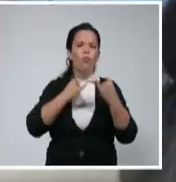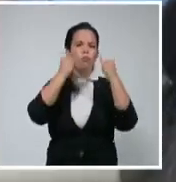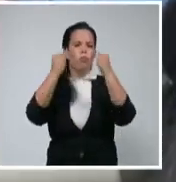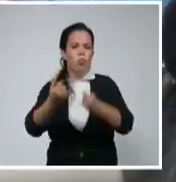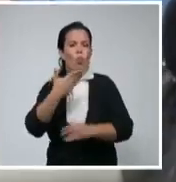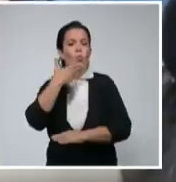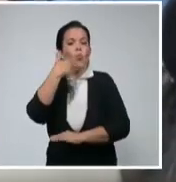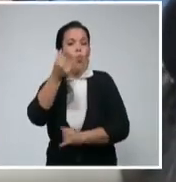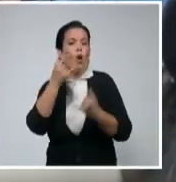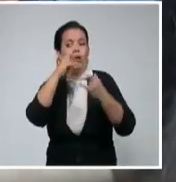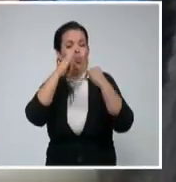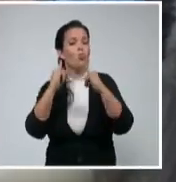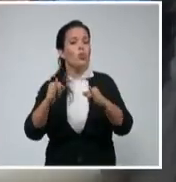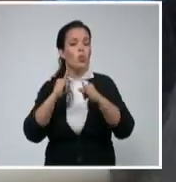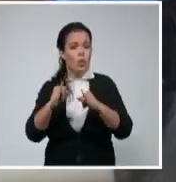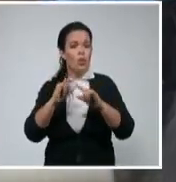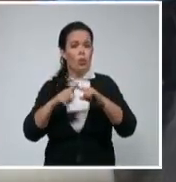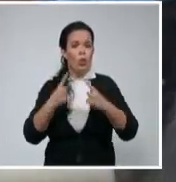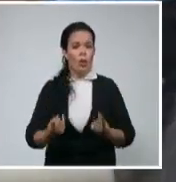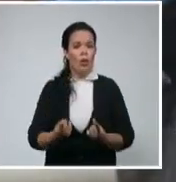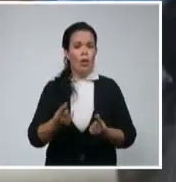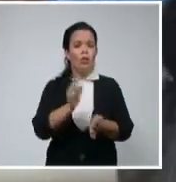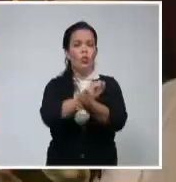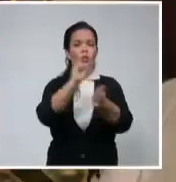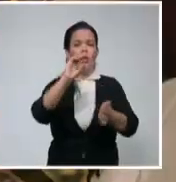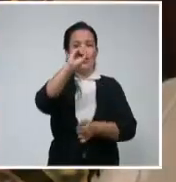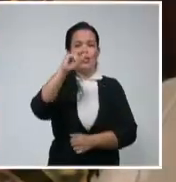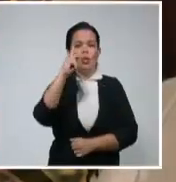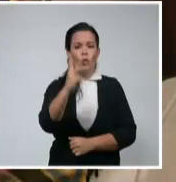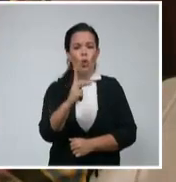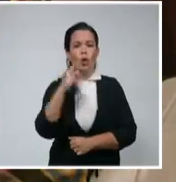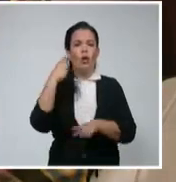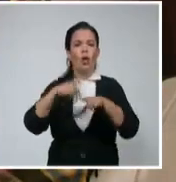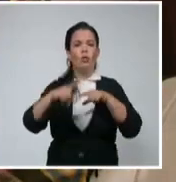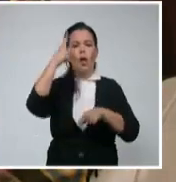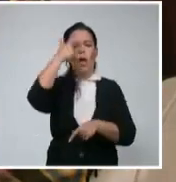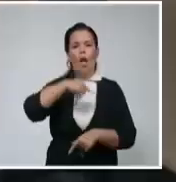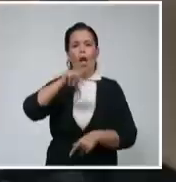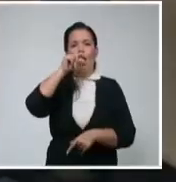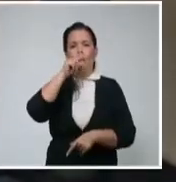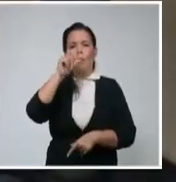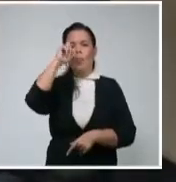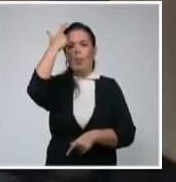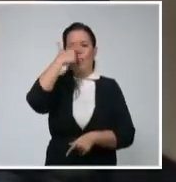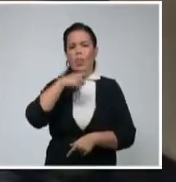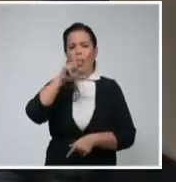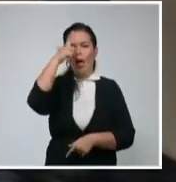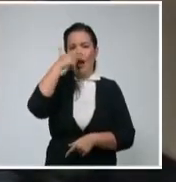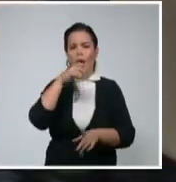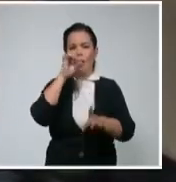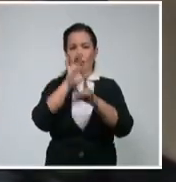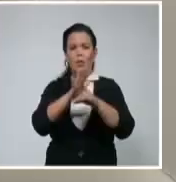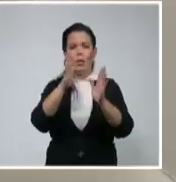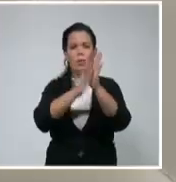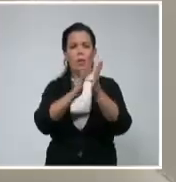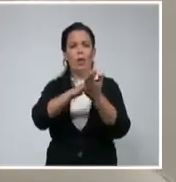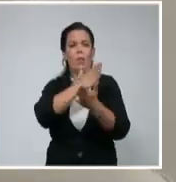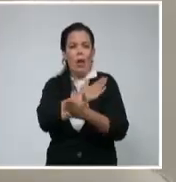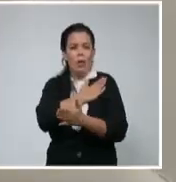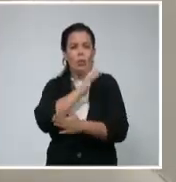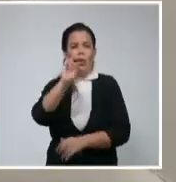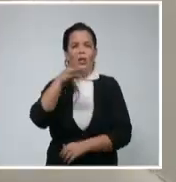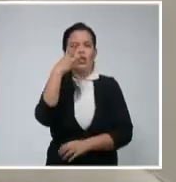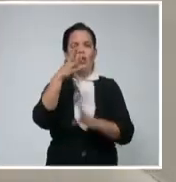entre ellas, que Soberana 02 y Abdala entrarán este mes de marzo en la fase 3 de ensayos clínicos. Una vez más quiero